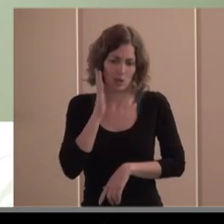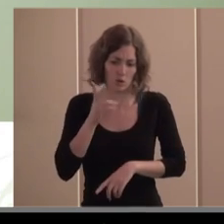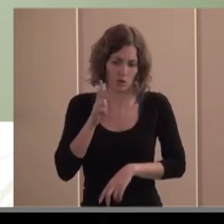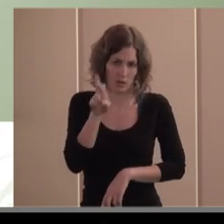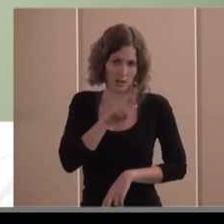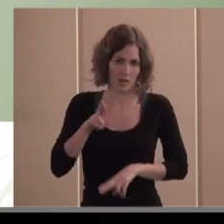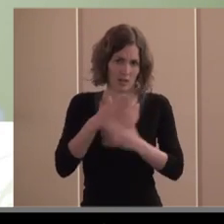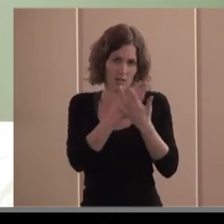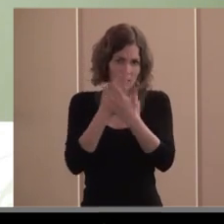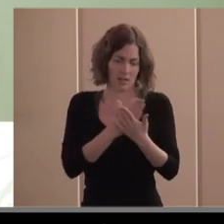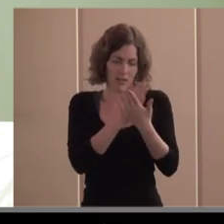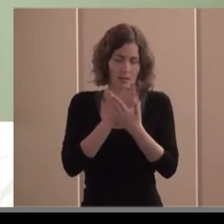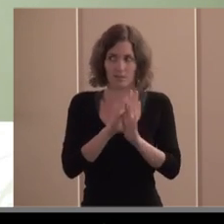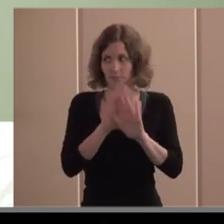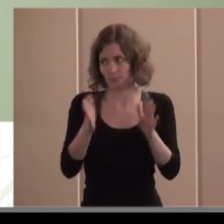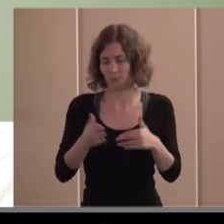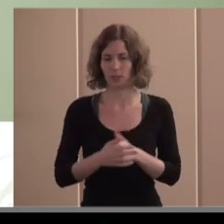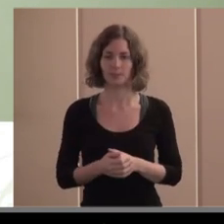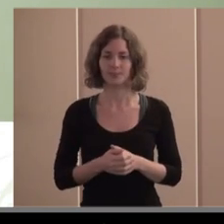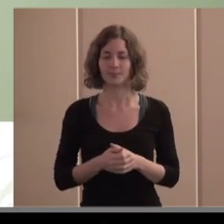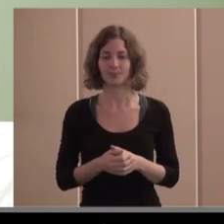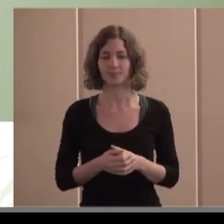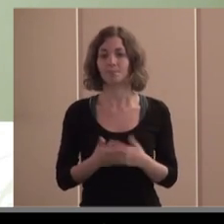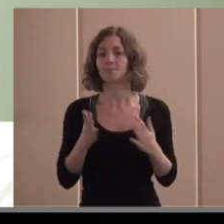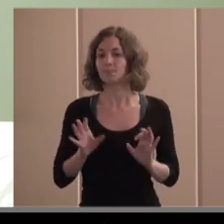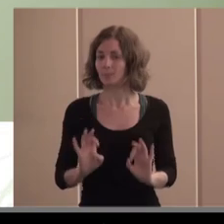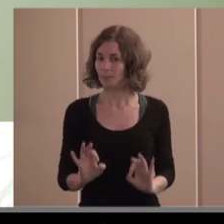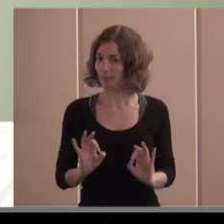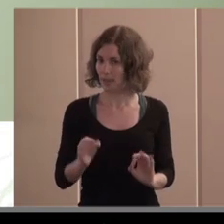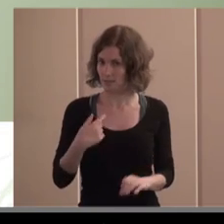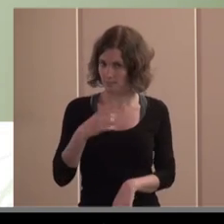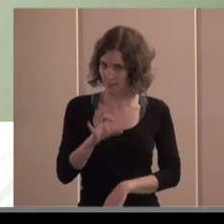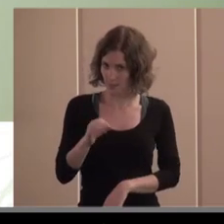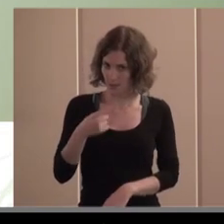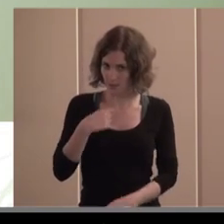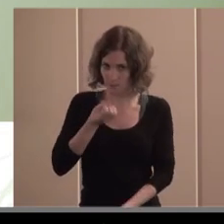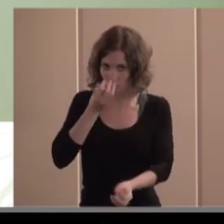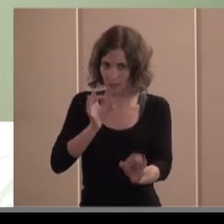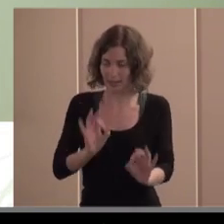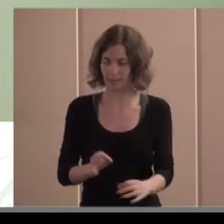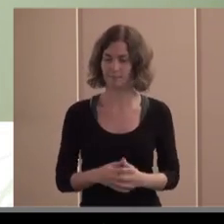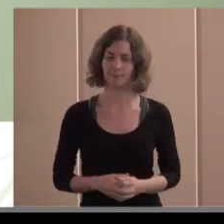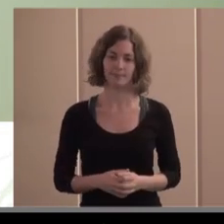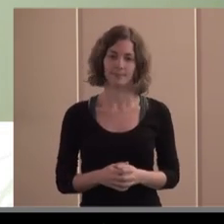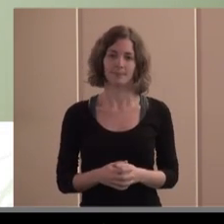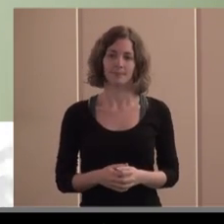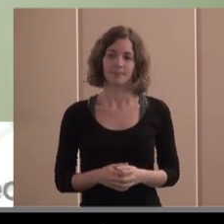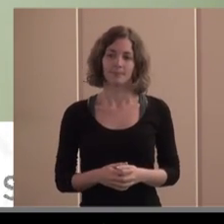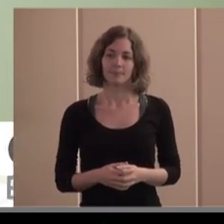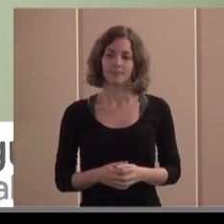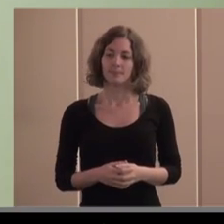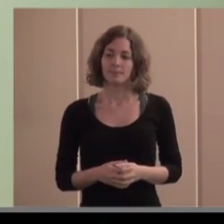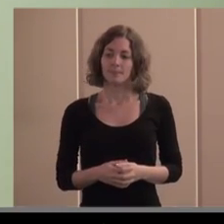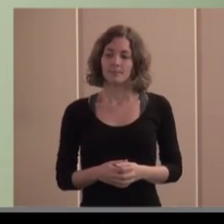perdóname pero me salido del alma me ha salido del alma porque es así tal verídico como lo estamos hablando yo quisiera que hoy